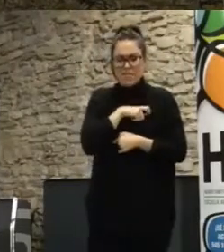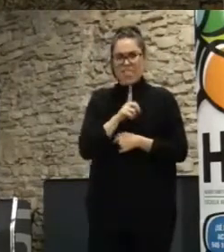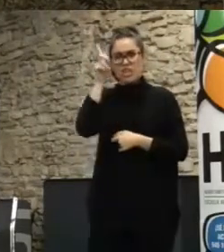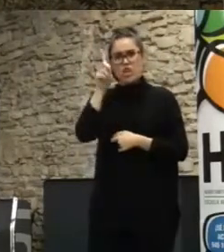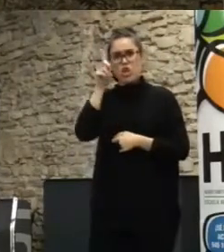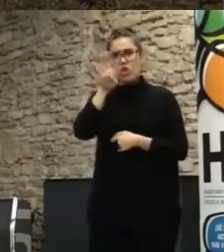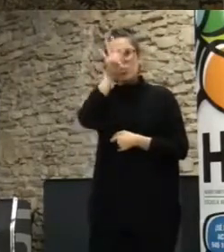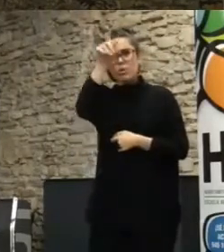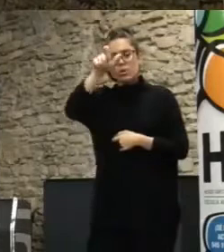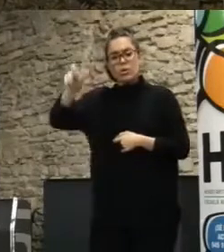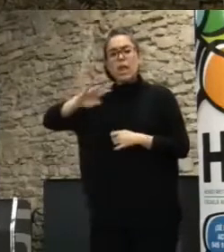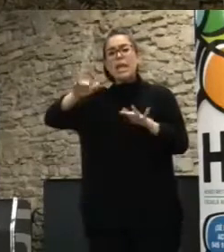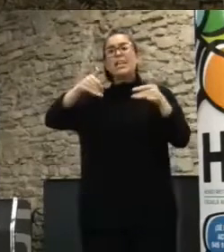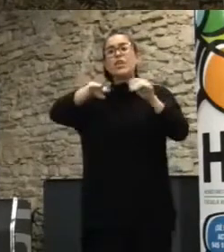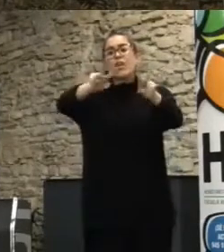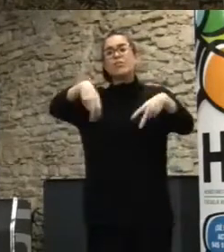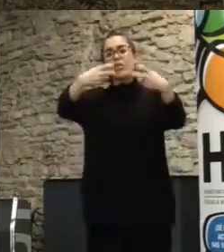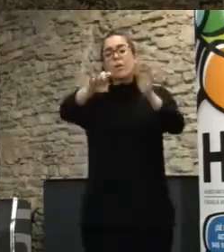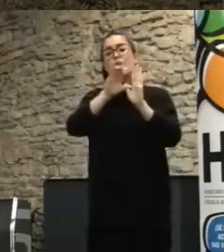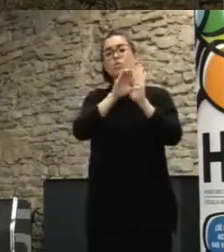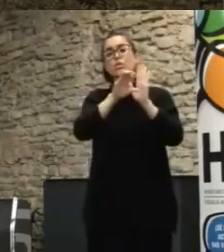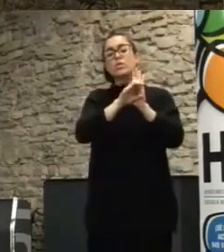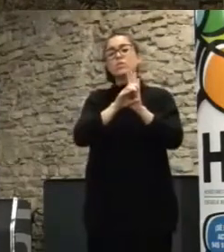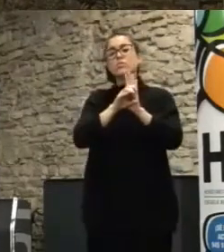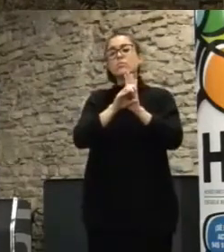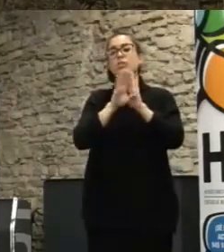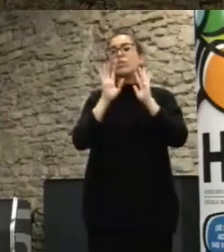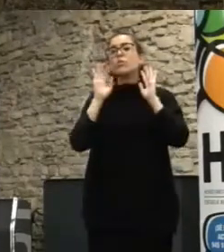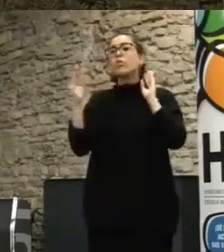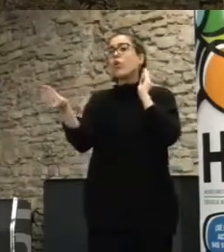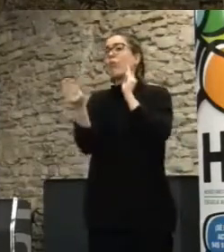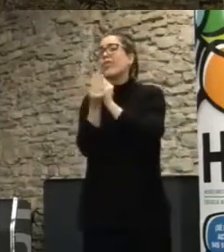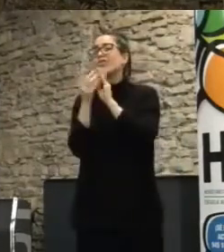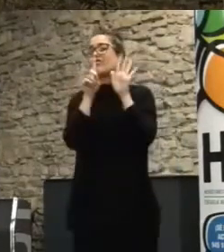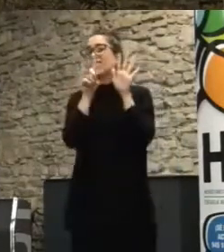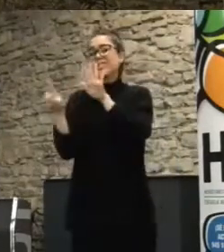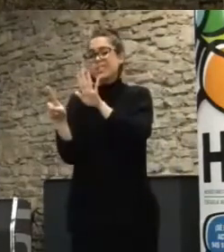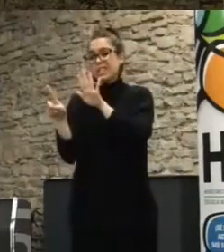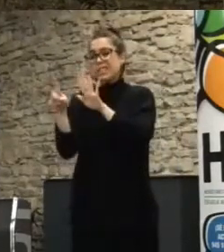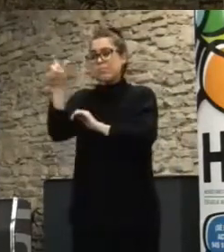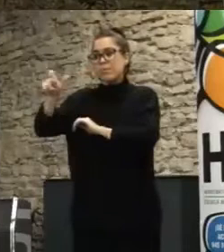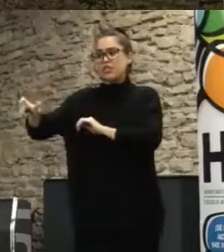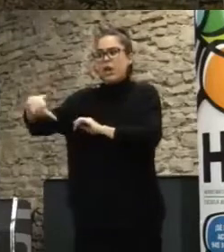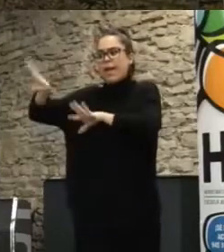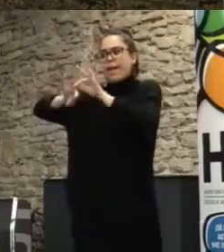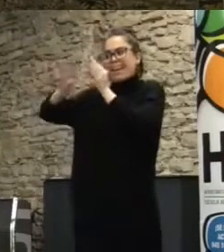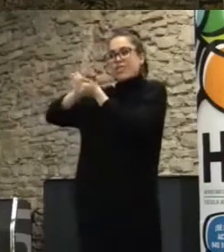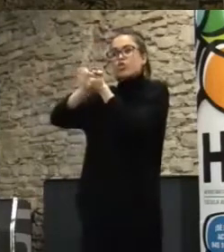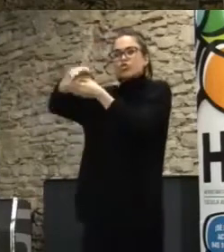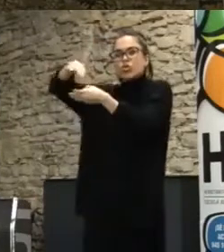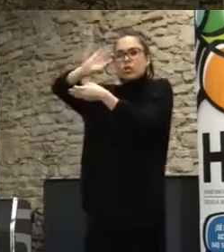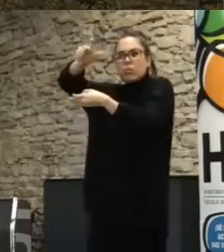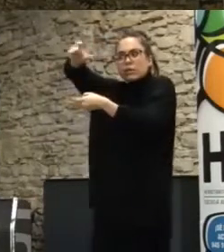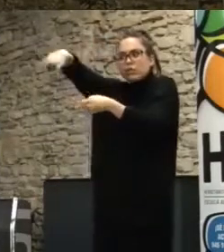entonces hicieron una reforma constitucional con 66 ciudadanos elegidos por sorteo. Imaginaos